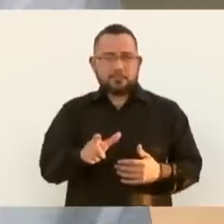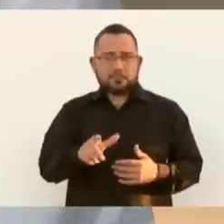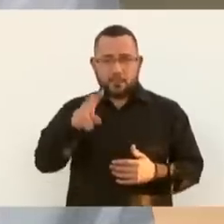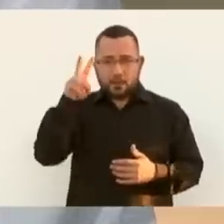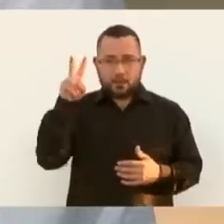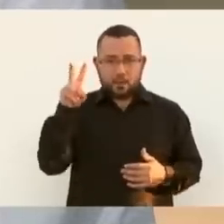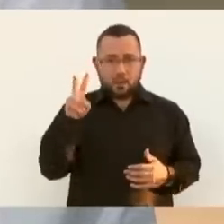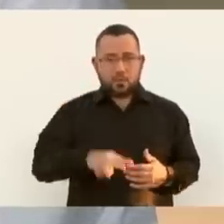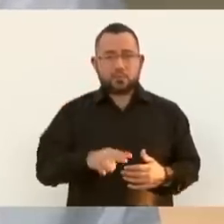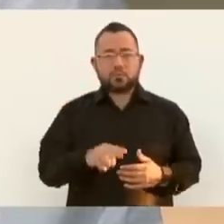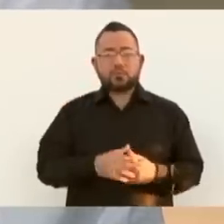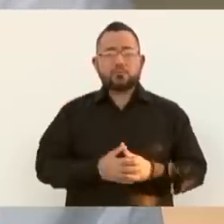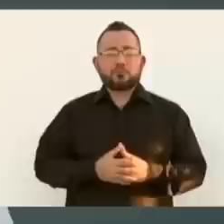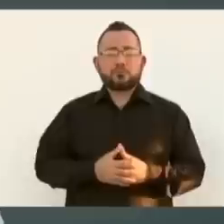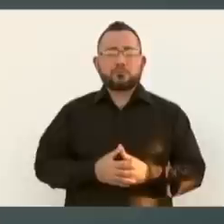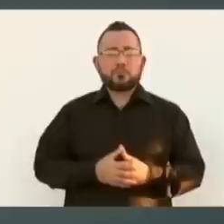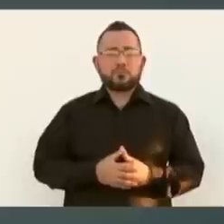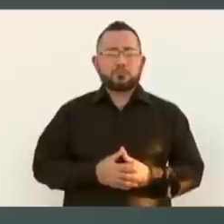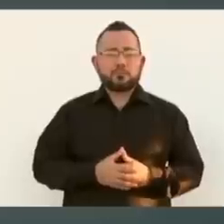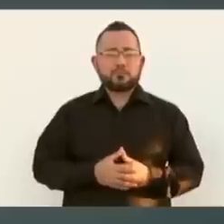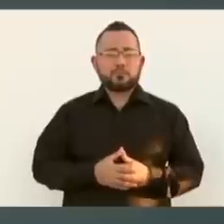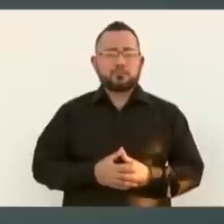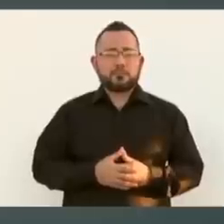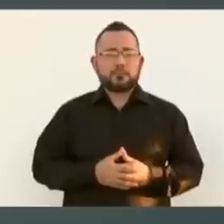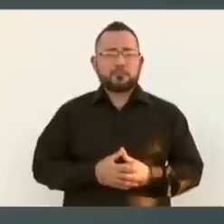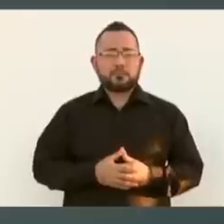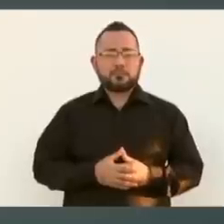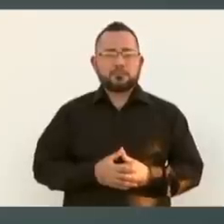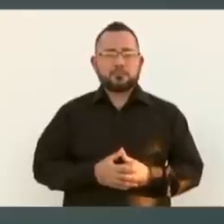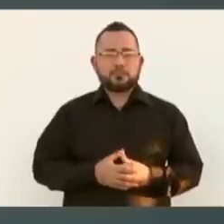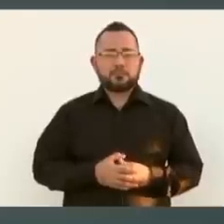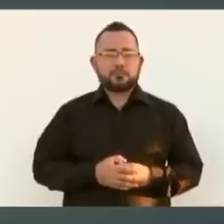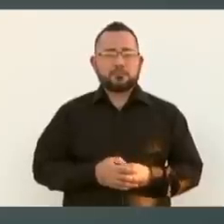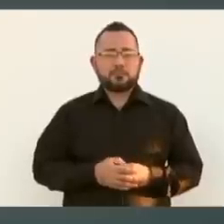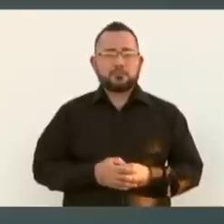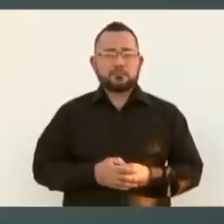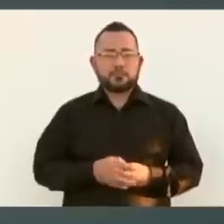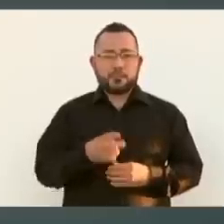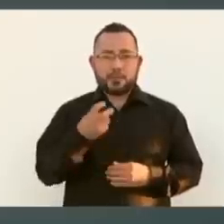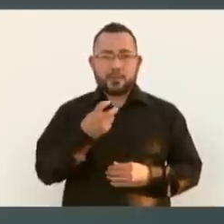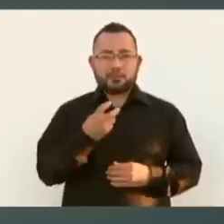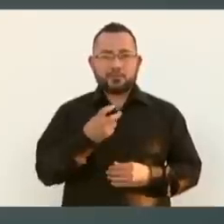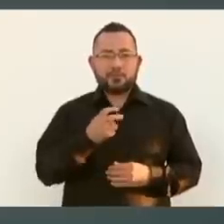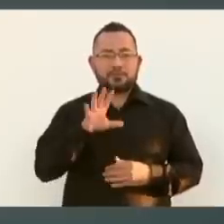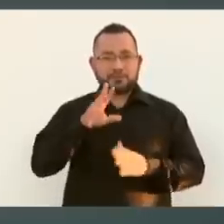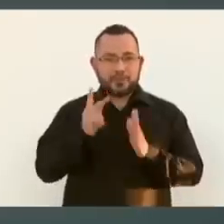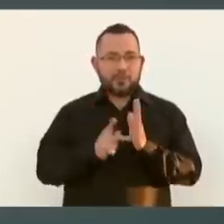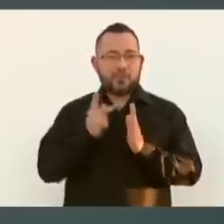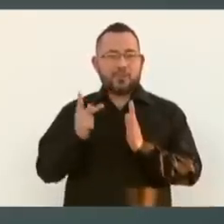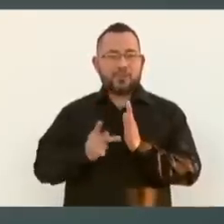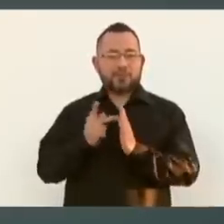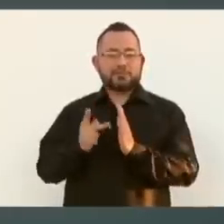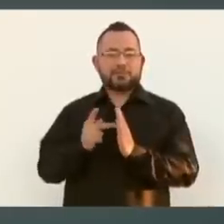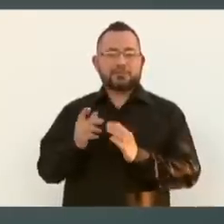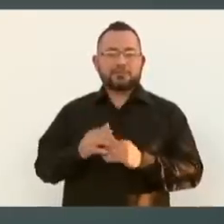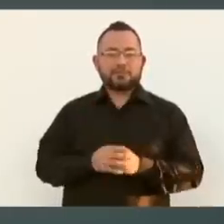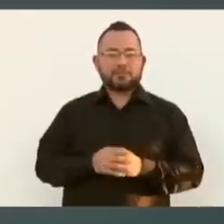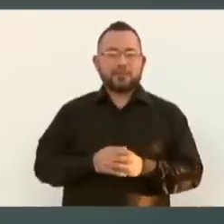Esto significó en cinco meses destinar a